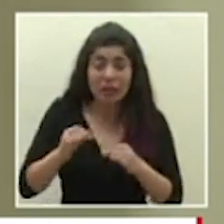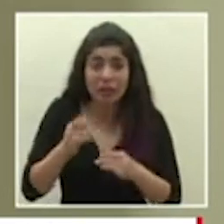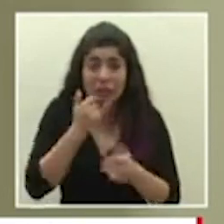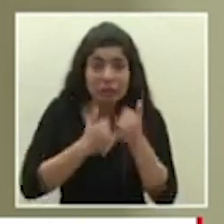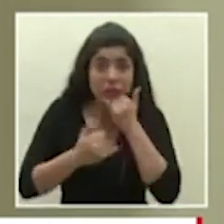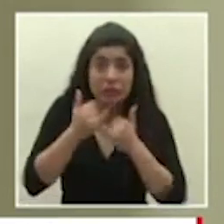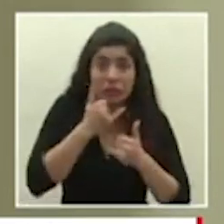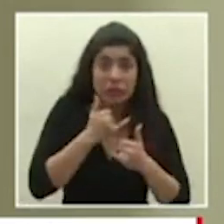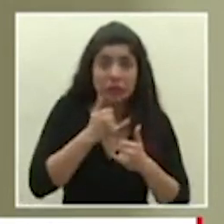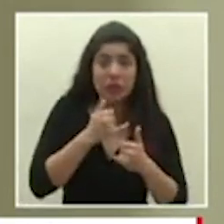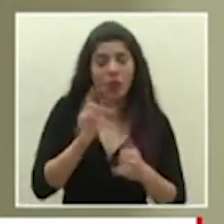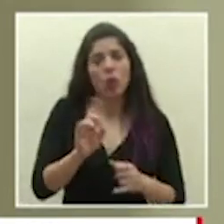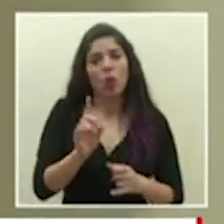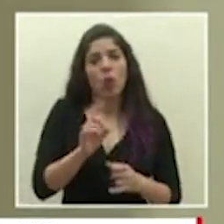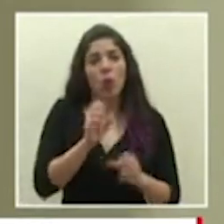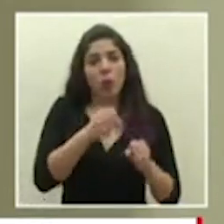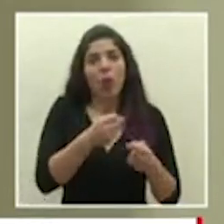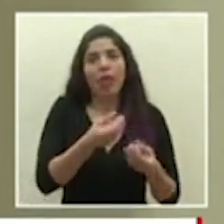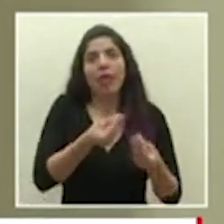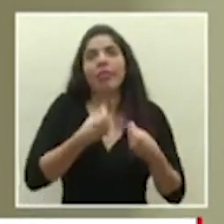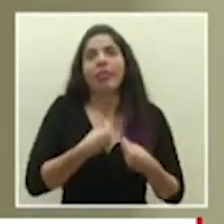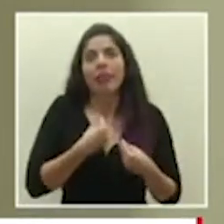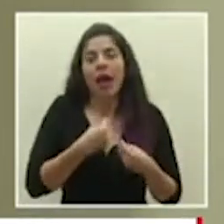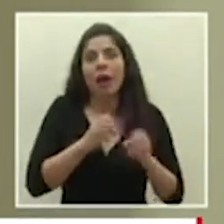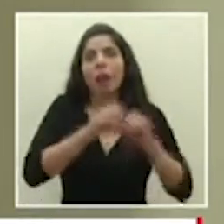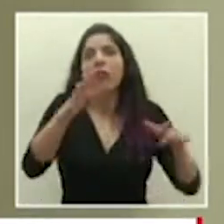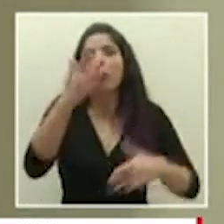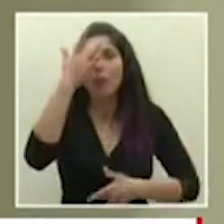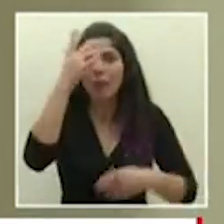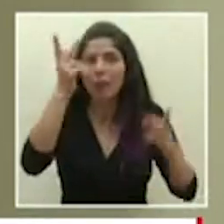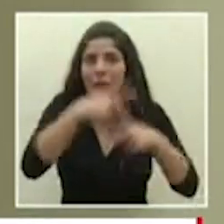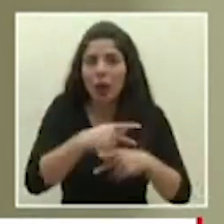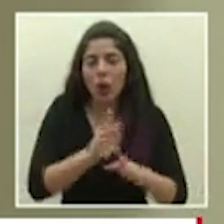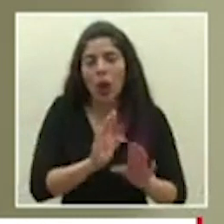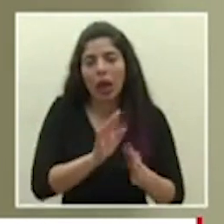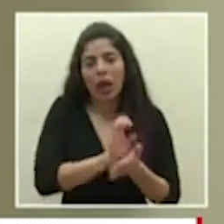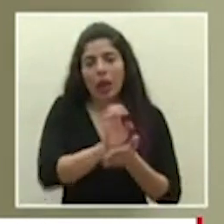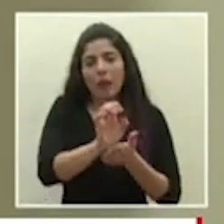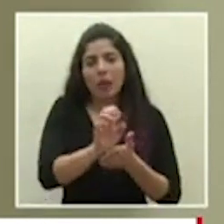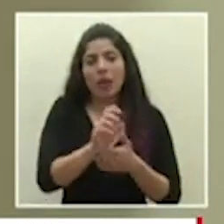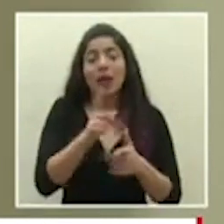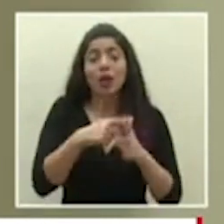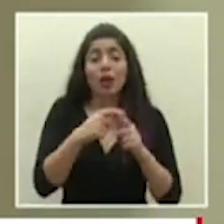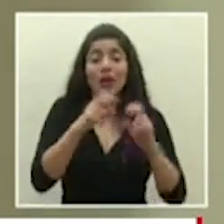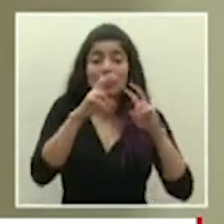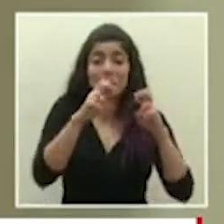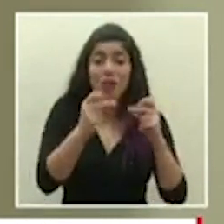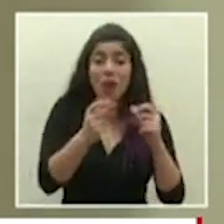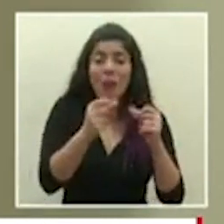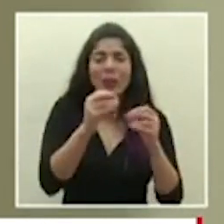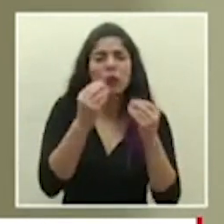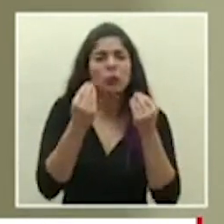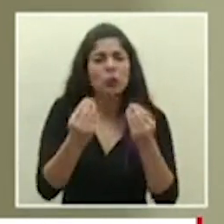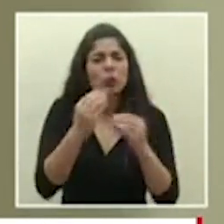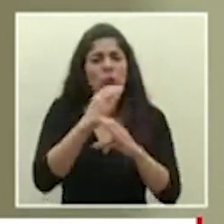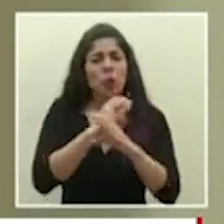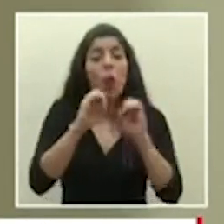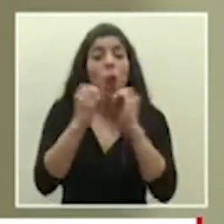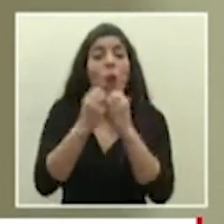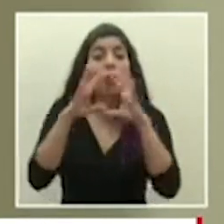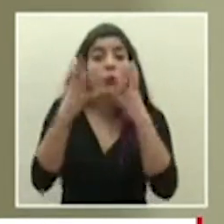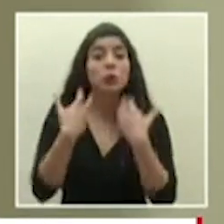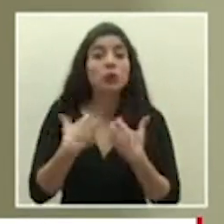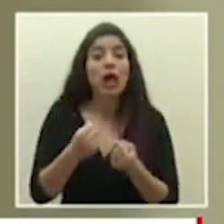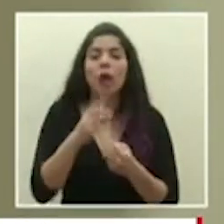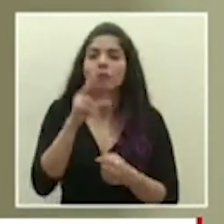corresponden que más bien nos pueden provocar brotes ¿verdad? o casos y en esto de las pruebas rápidas hay que ser muy cuidadoso la OMS no las